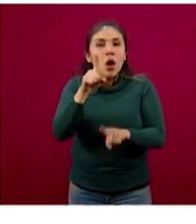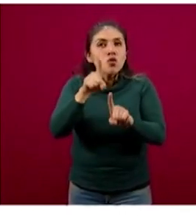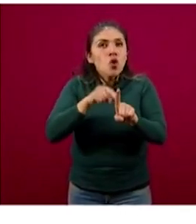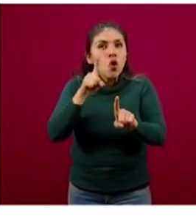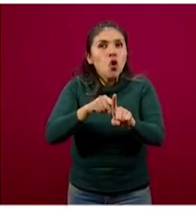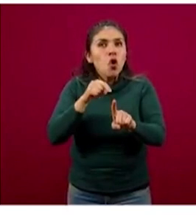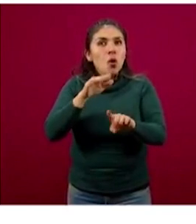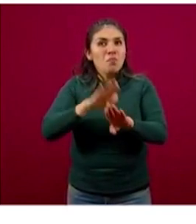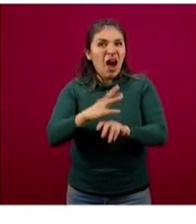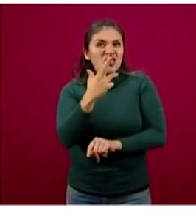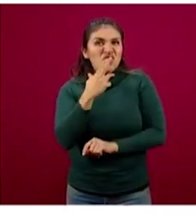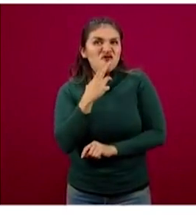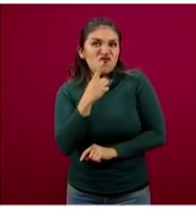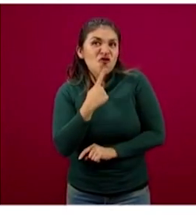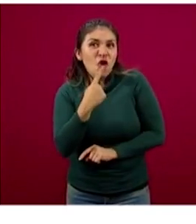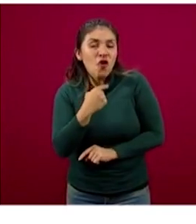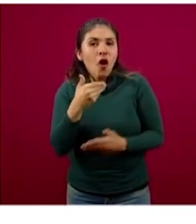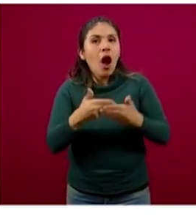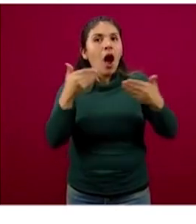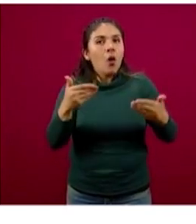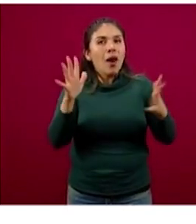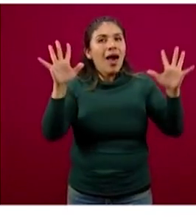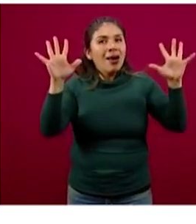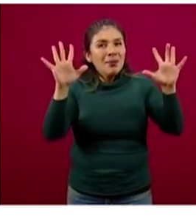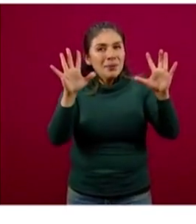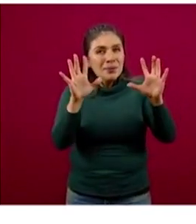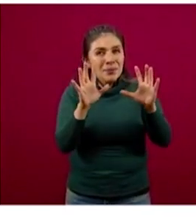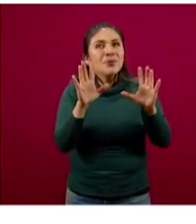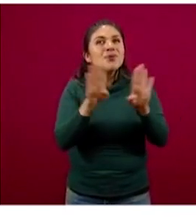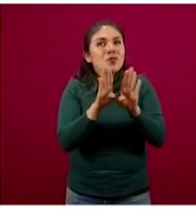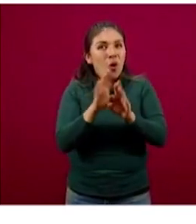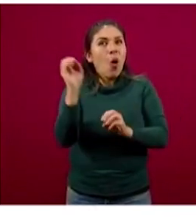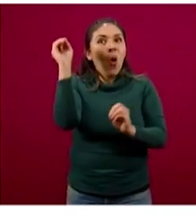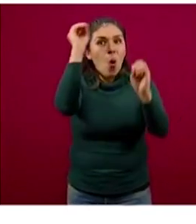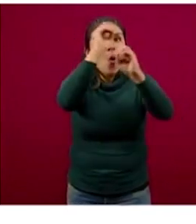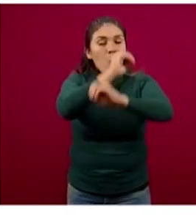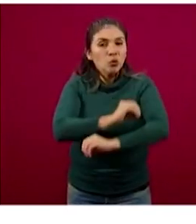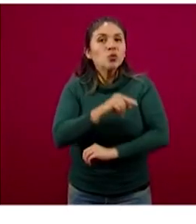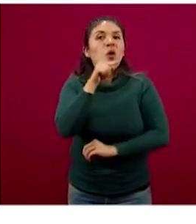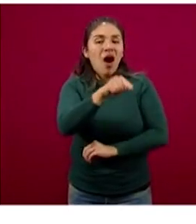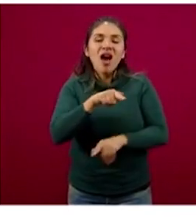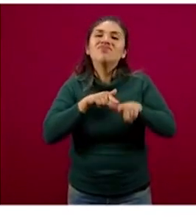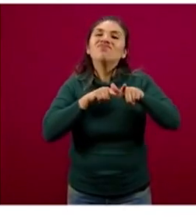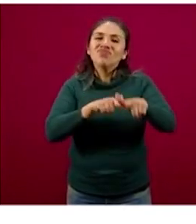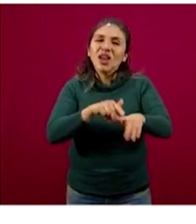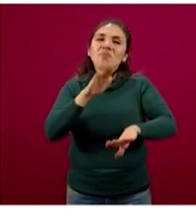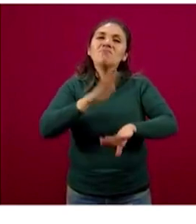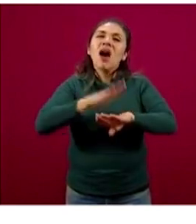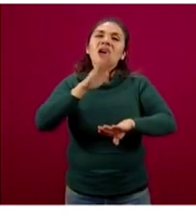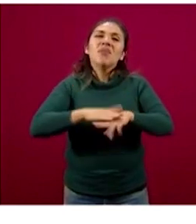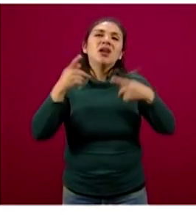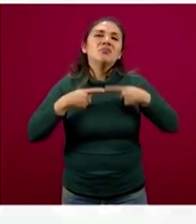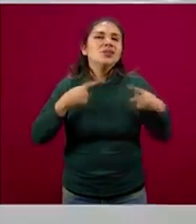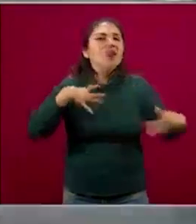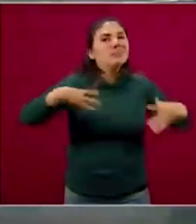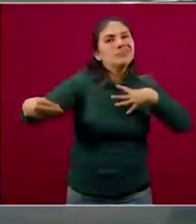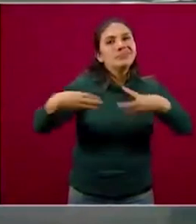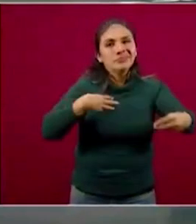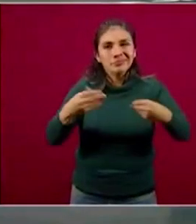digamos, rojo y ahora tienen un color ya más oscuro, lo que quiere decir que continúa incrementándose esta carga